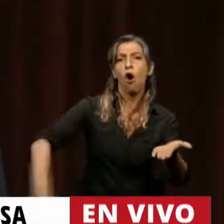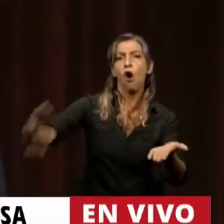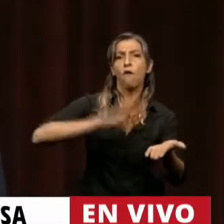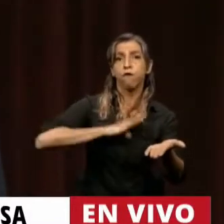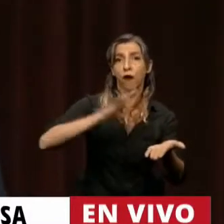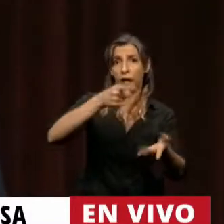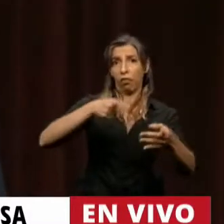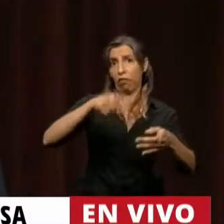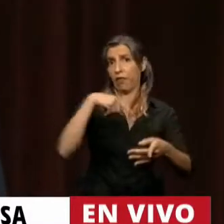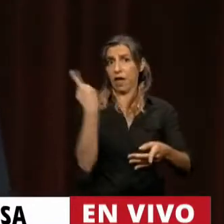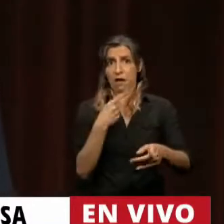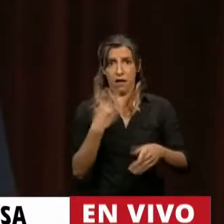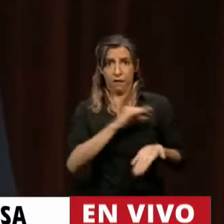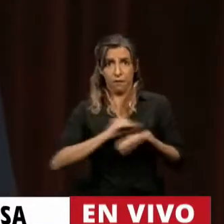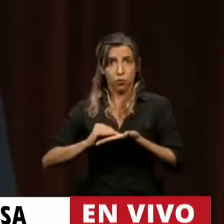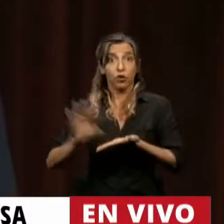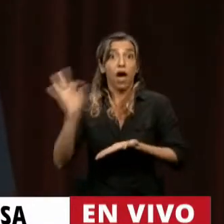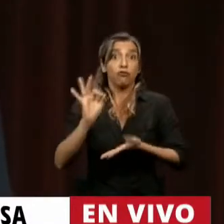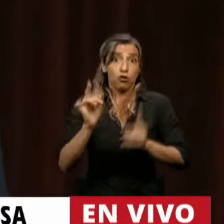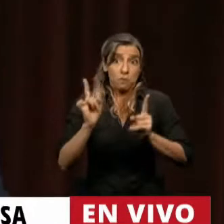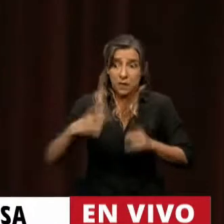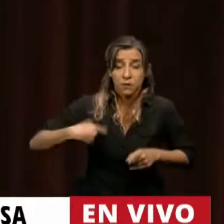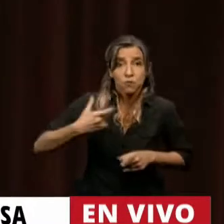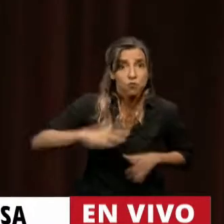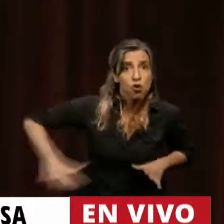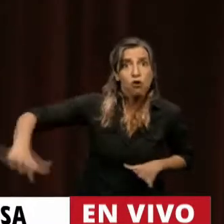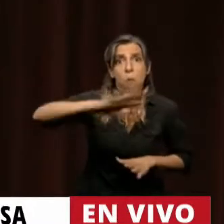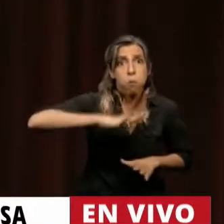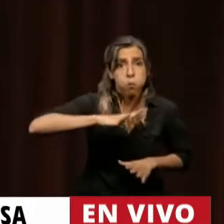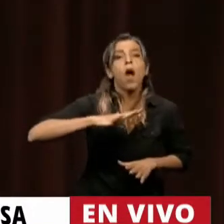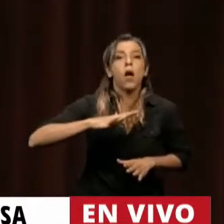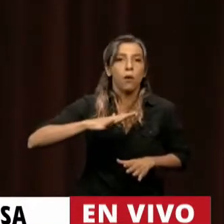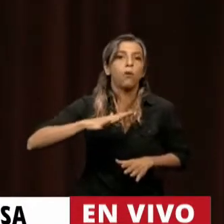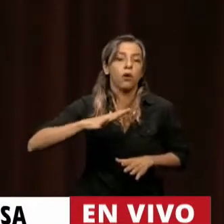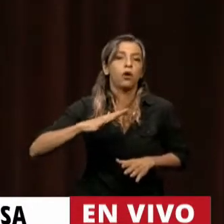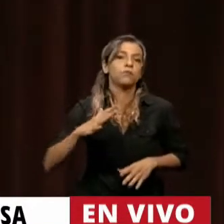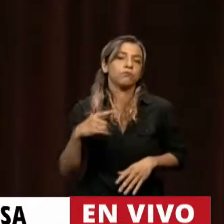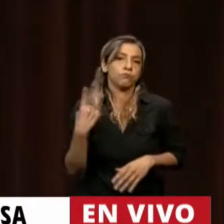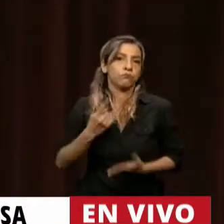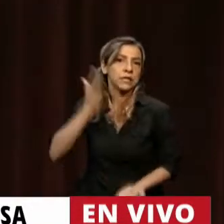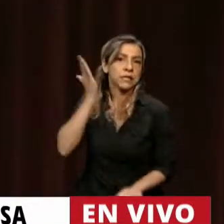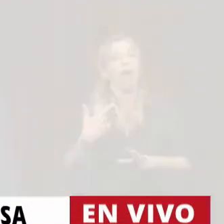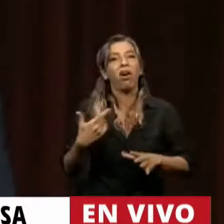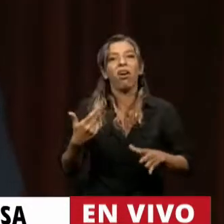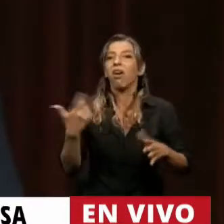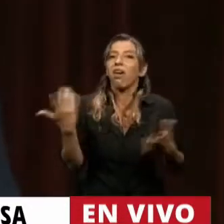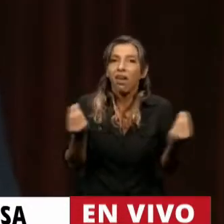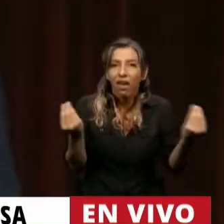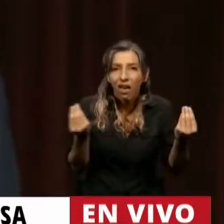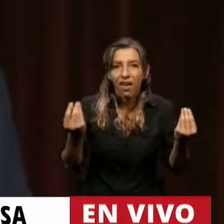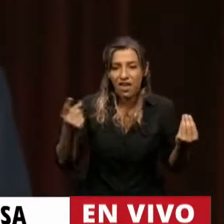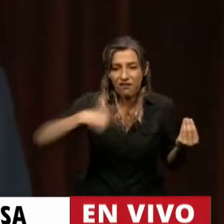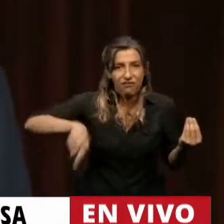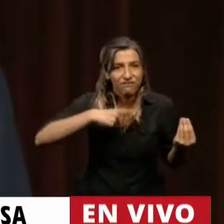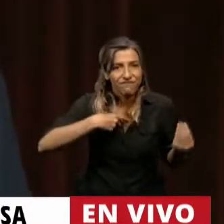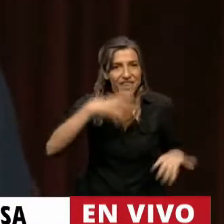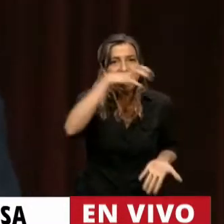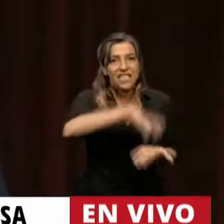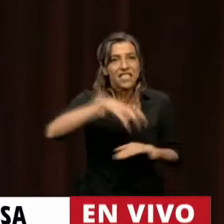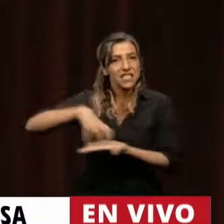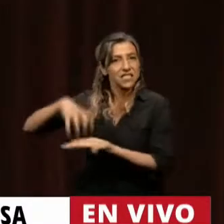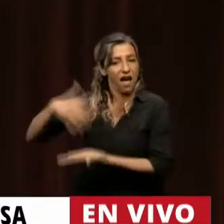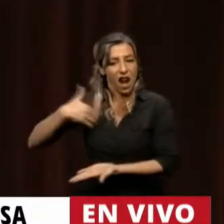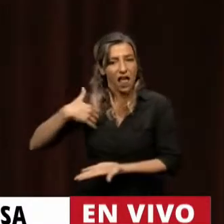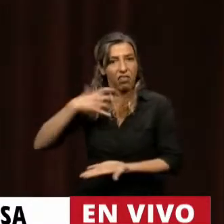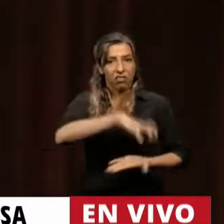el presidente tiene la posibilidad de aplicar sanciones de manera inmediata quiero contarles también que